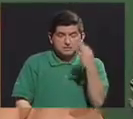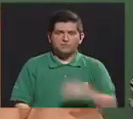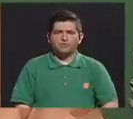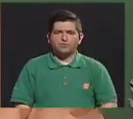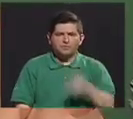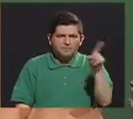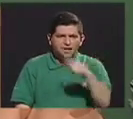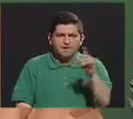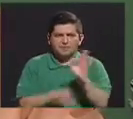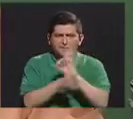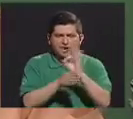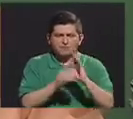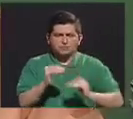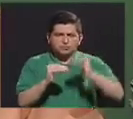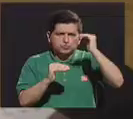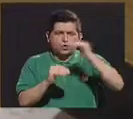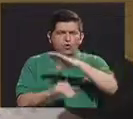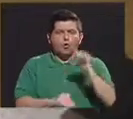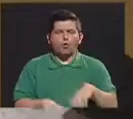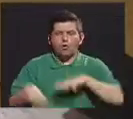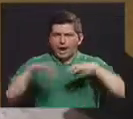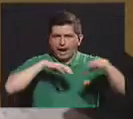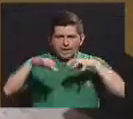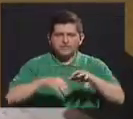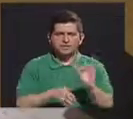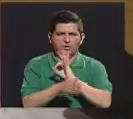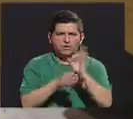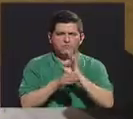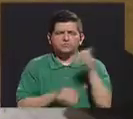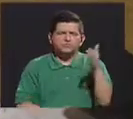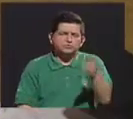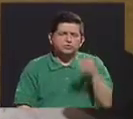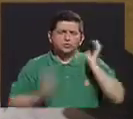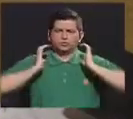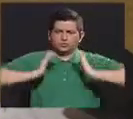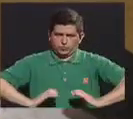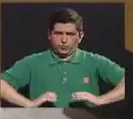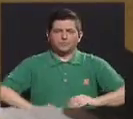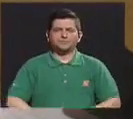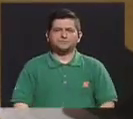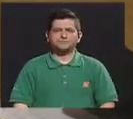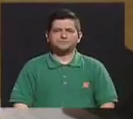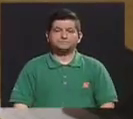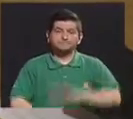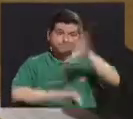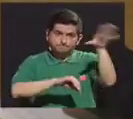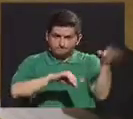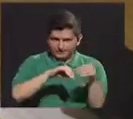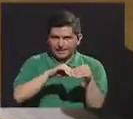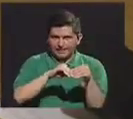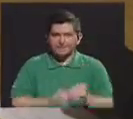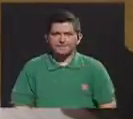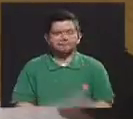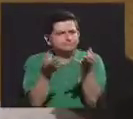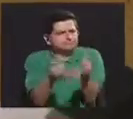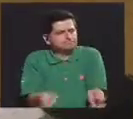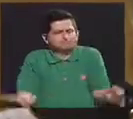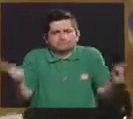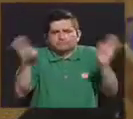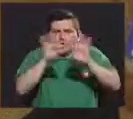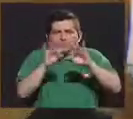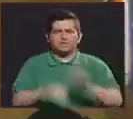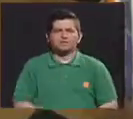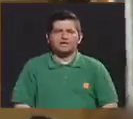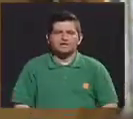funciones excesivas o se activan las funciones lentas del organismo. Además de eso, es muy importante asistir a los